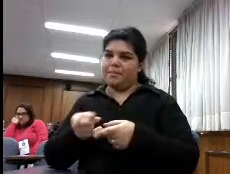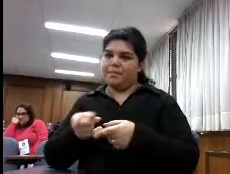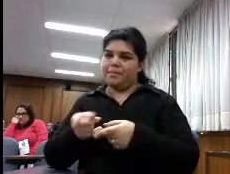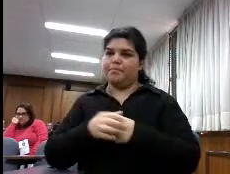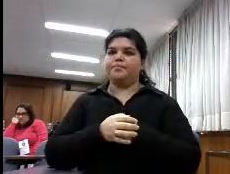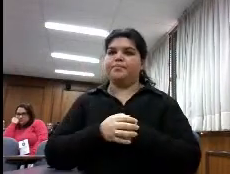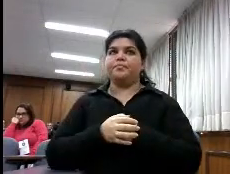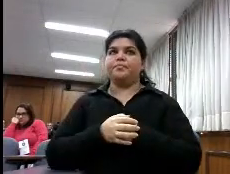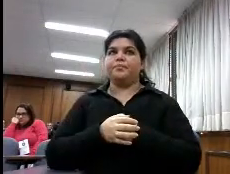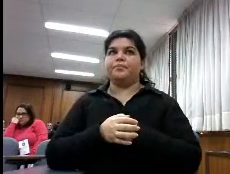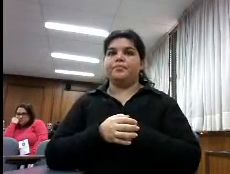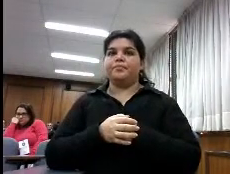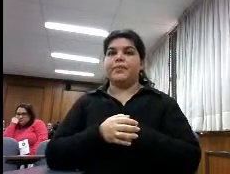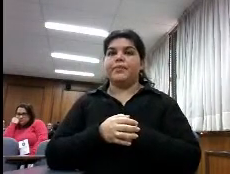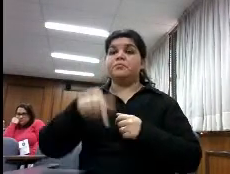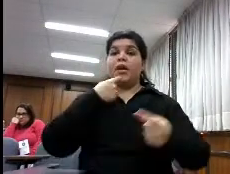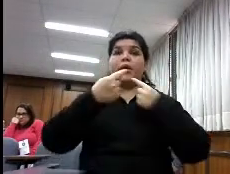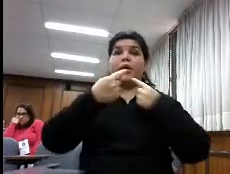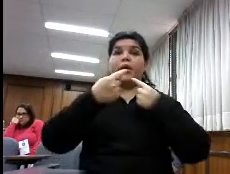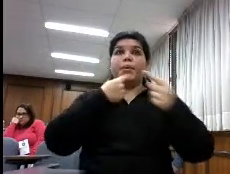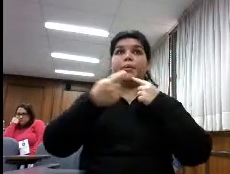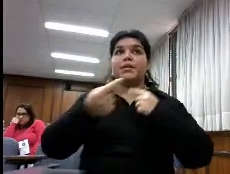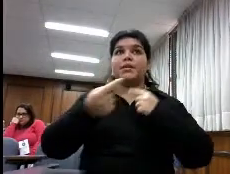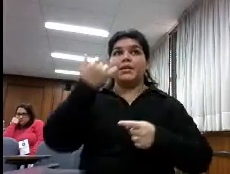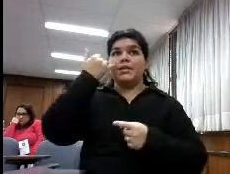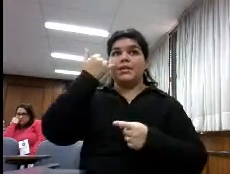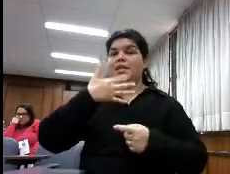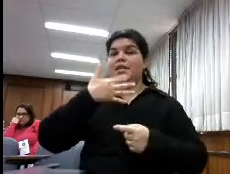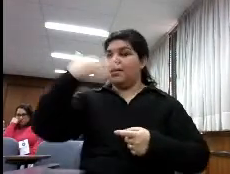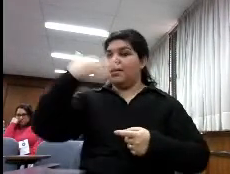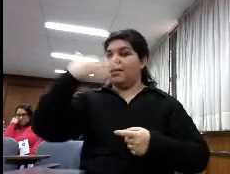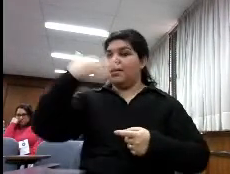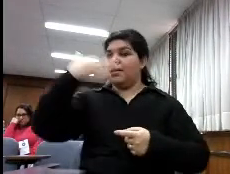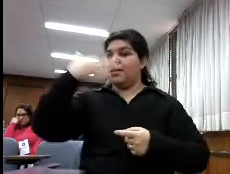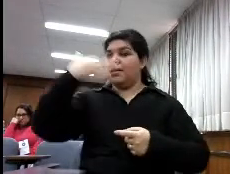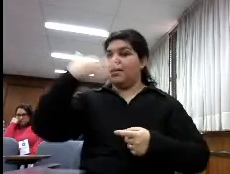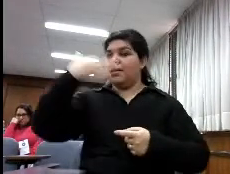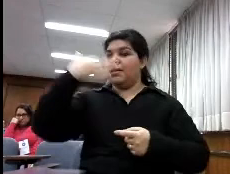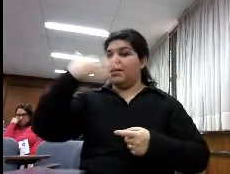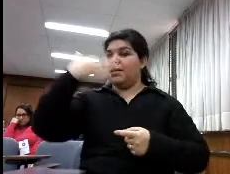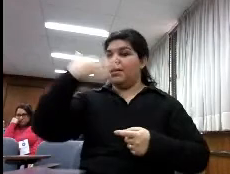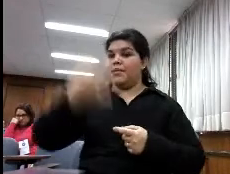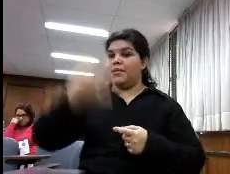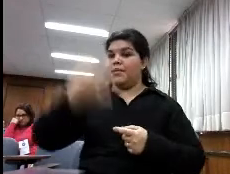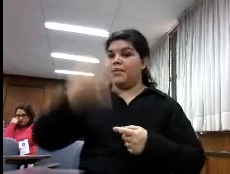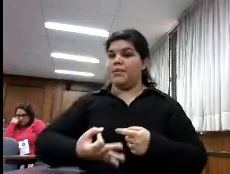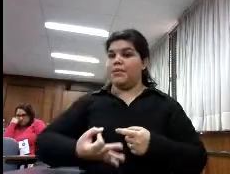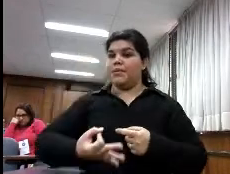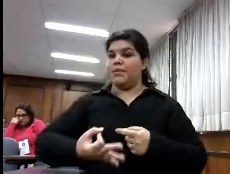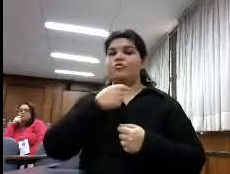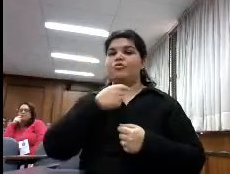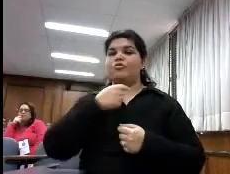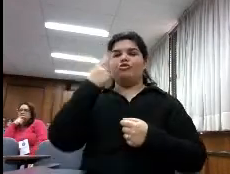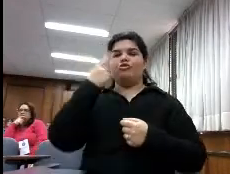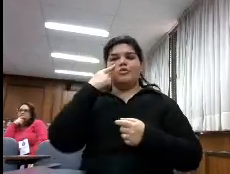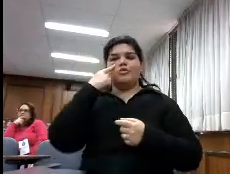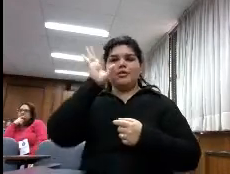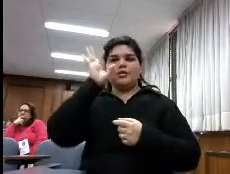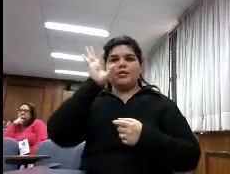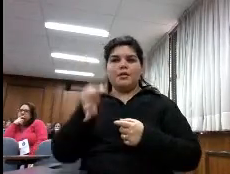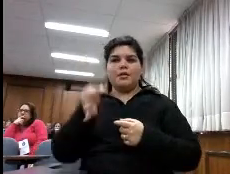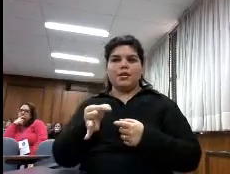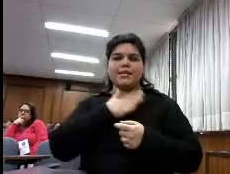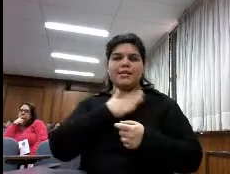la encuesta que hicimos ya que era más real que consideraba lo que queríamos saber realmente esa era percepciones